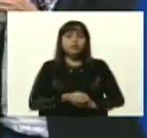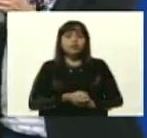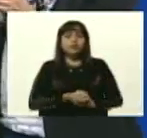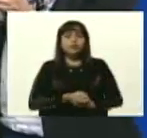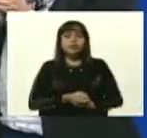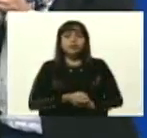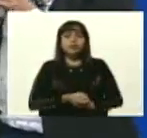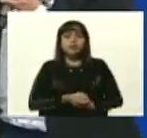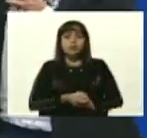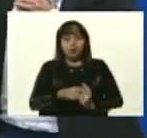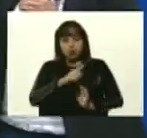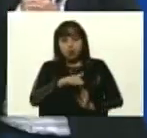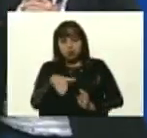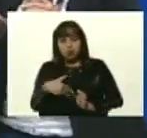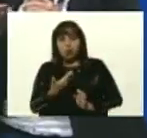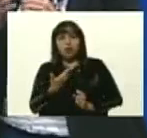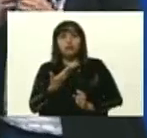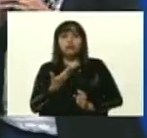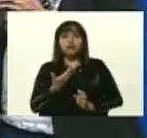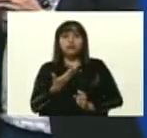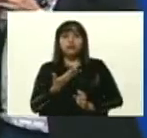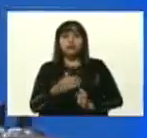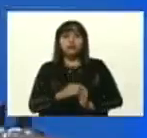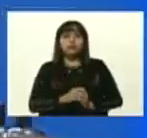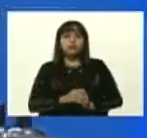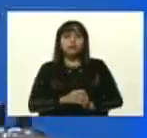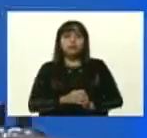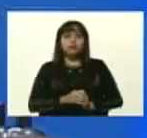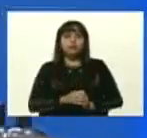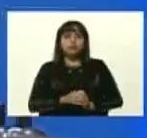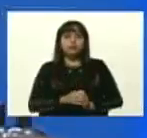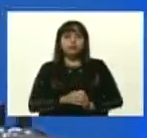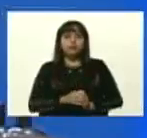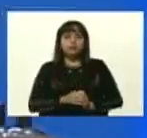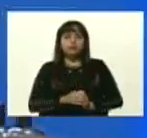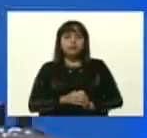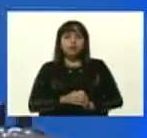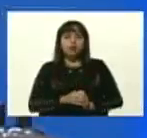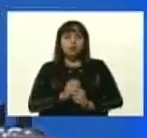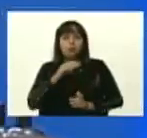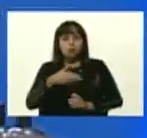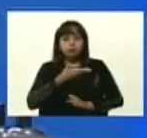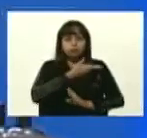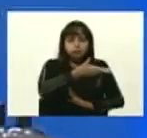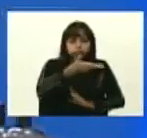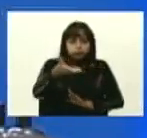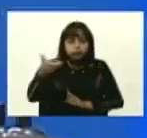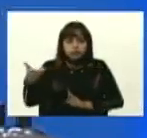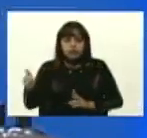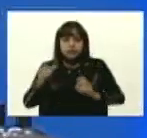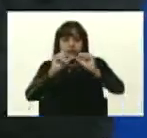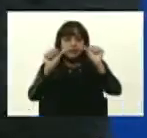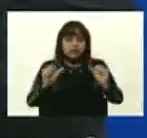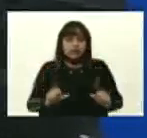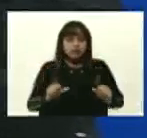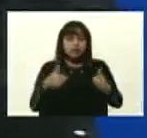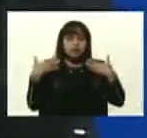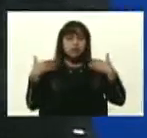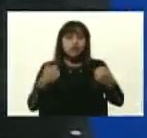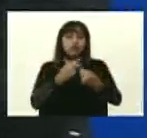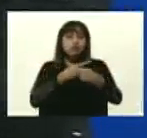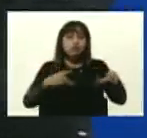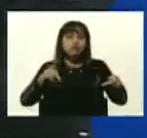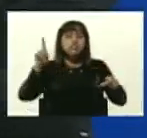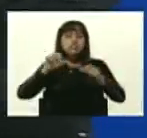puede escalar, o lo podemos escalar, y podemos cubrir la demanda del sistema de salud pública y del